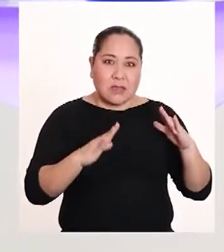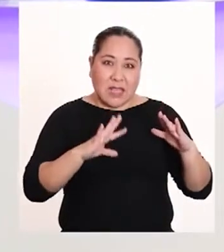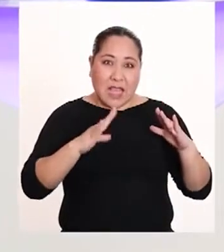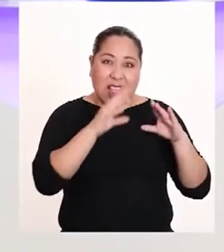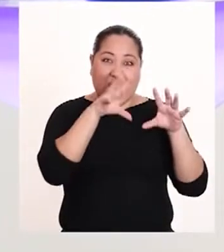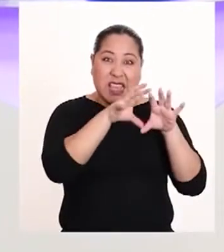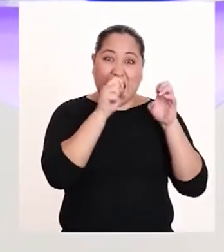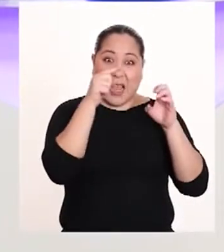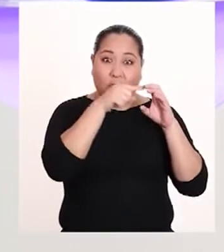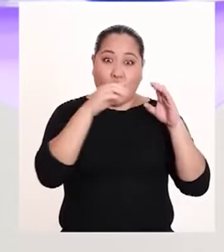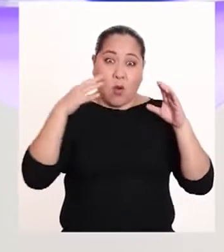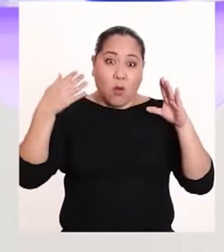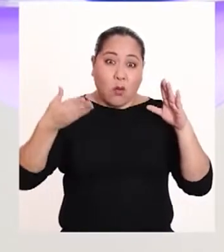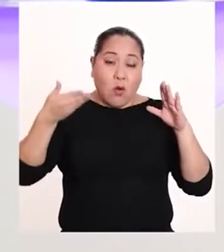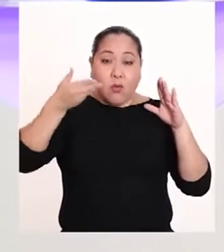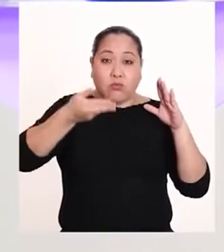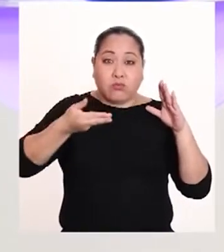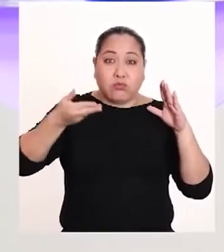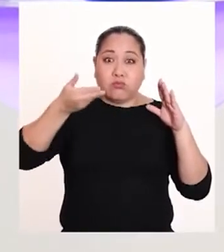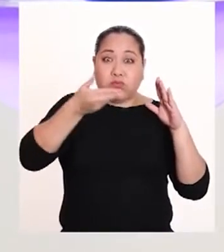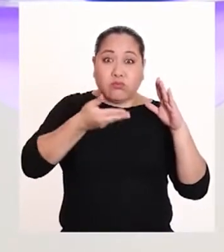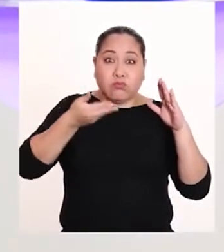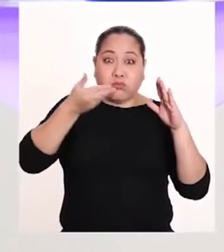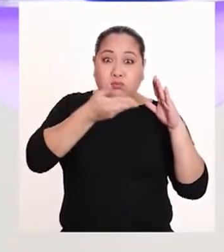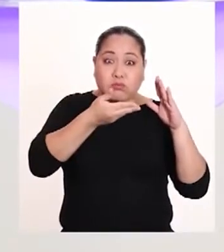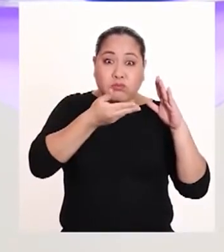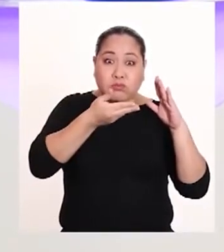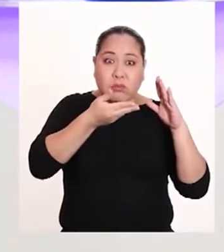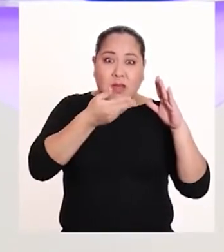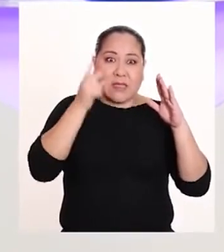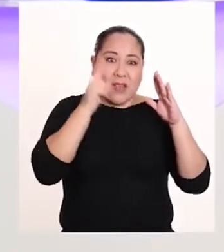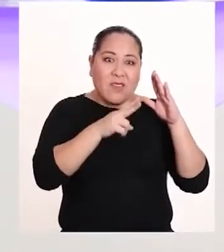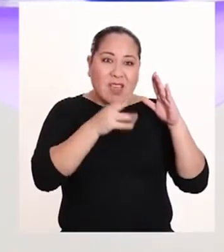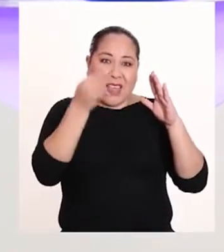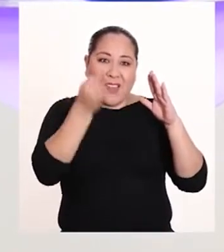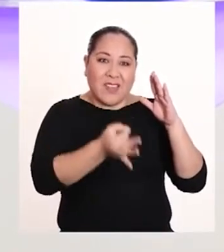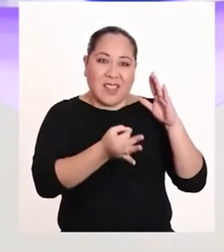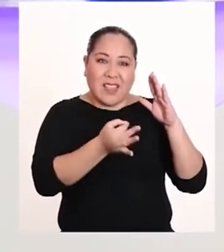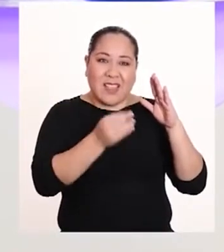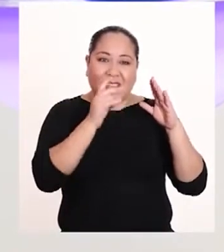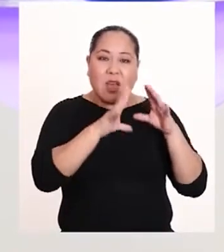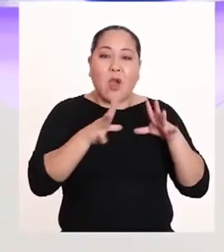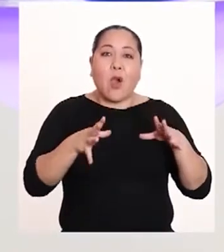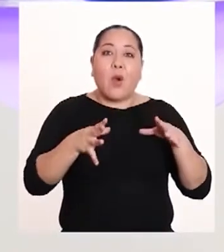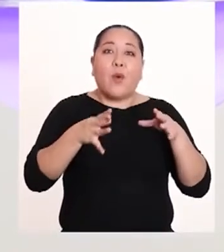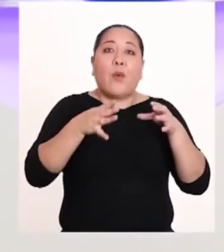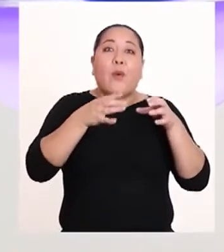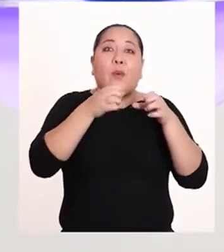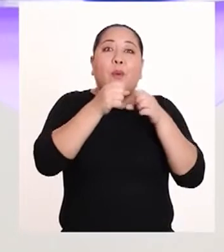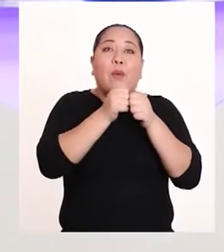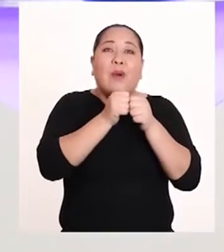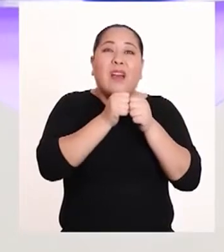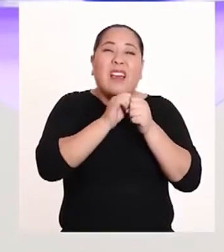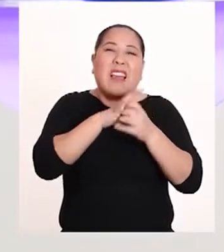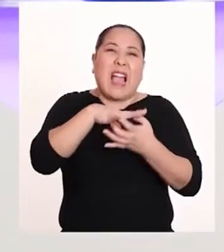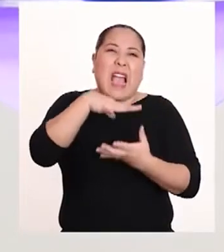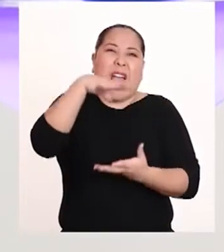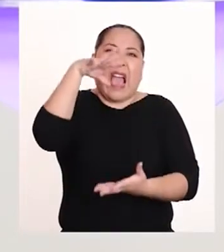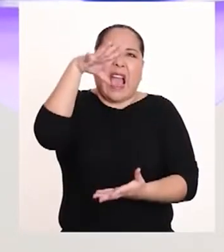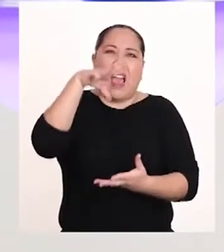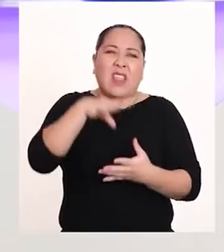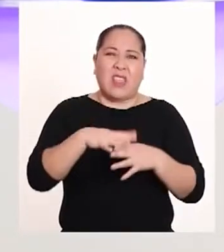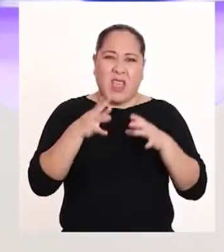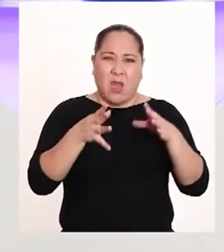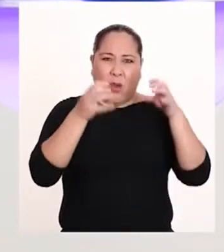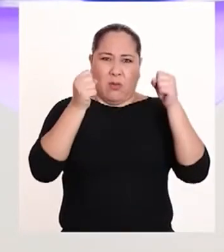sumergido. Y cuando uno se acercaba a la gráfica, se ve que en realidad es una bolsa inmensa de plástico